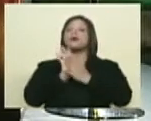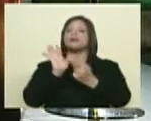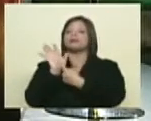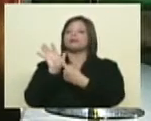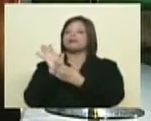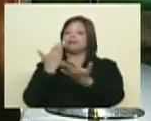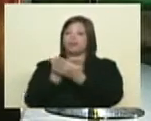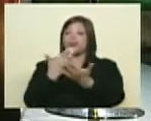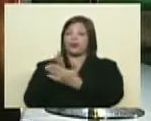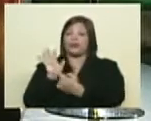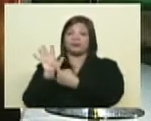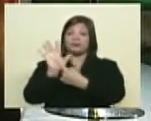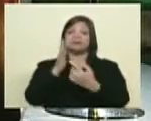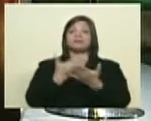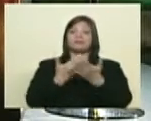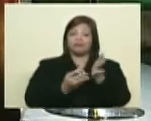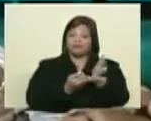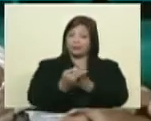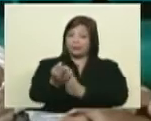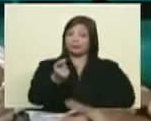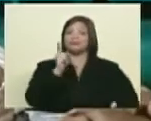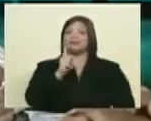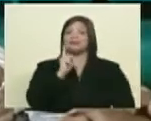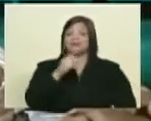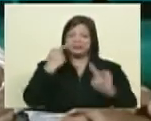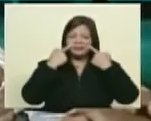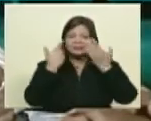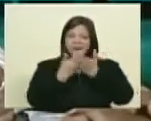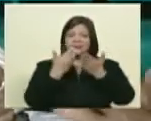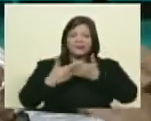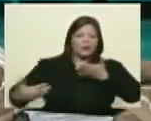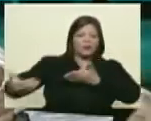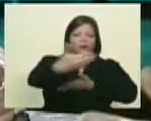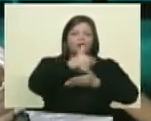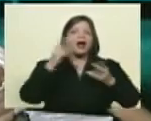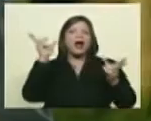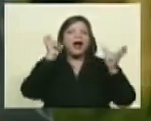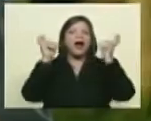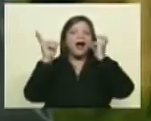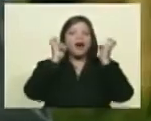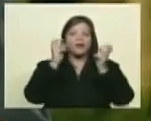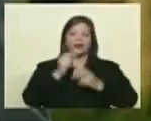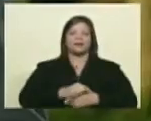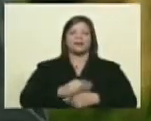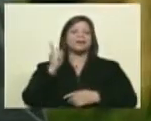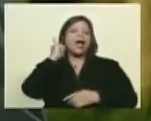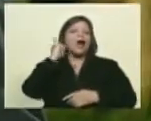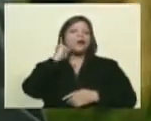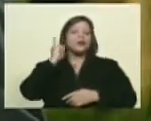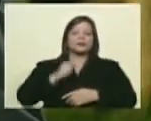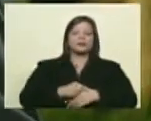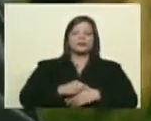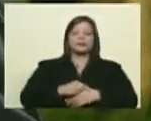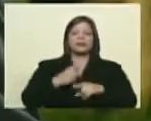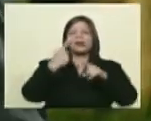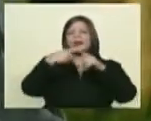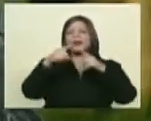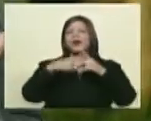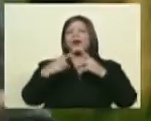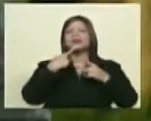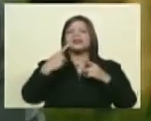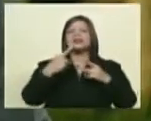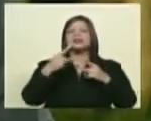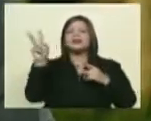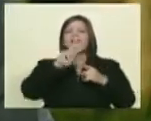cuya veracidad es intachable y que está además todo recogido en audios. Ahora, ¿qué cosas dicen de